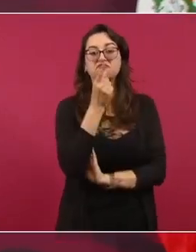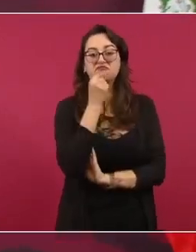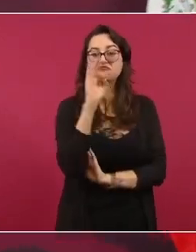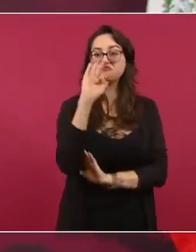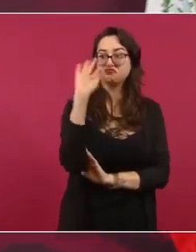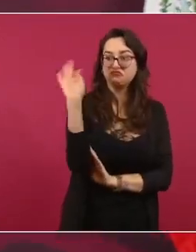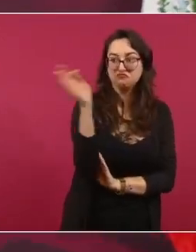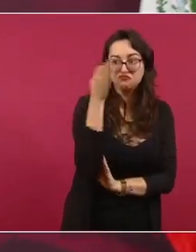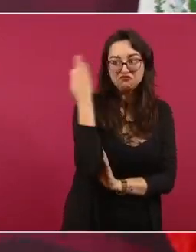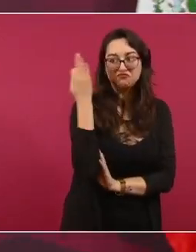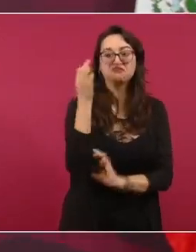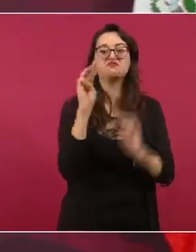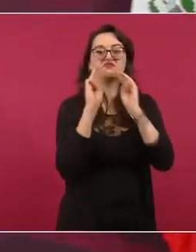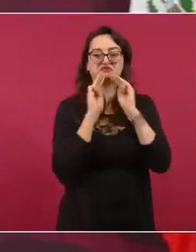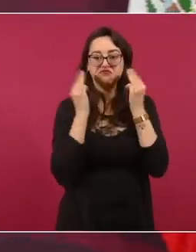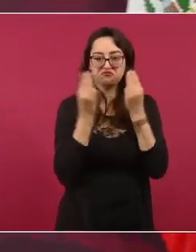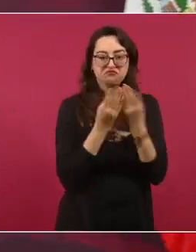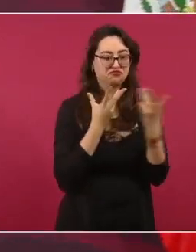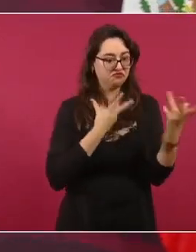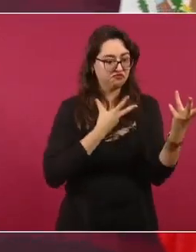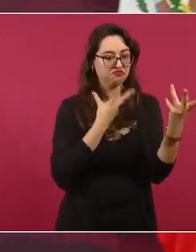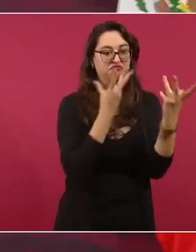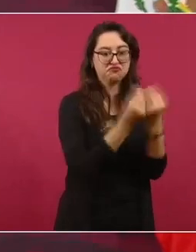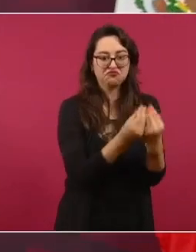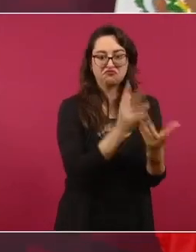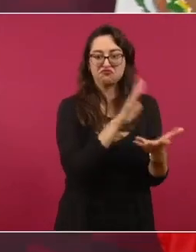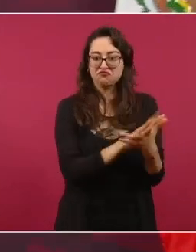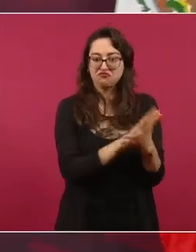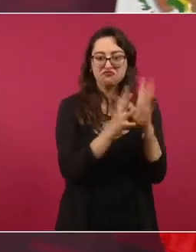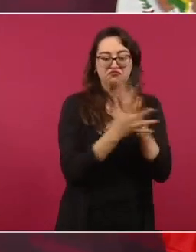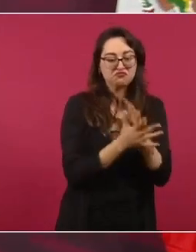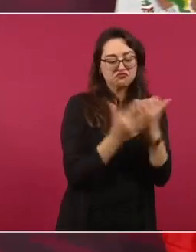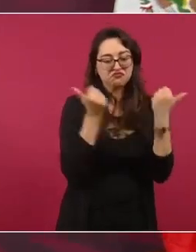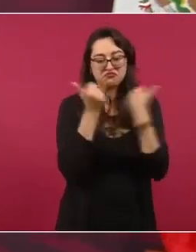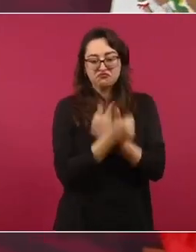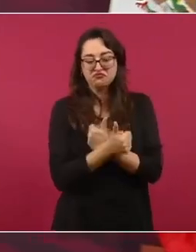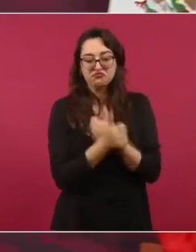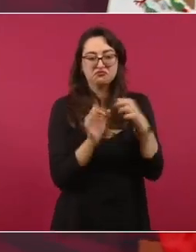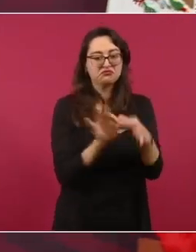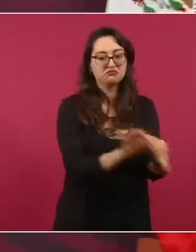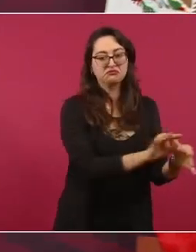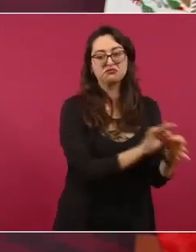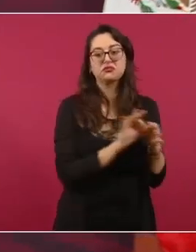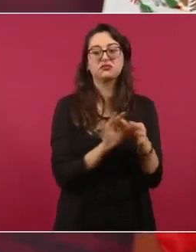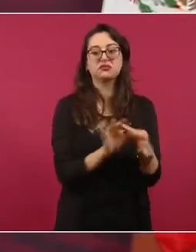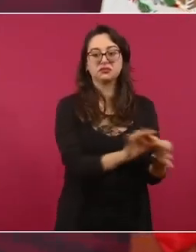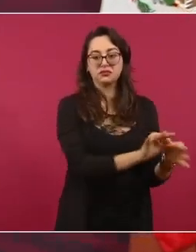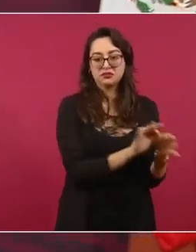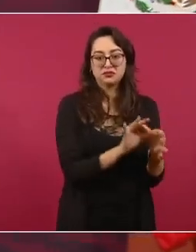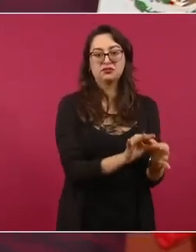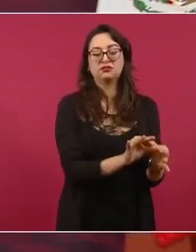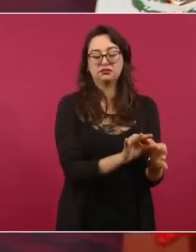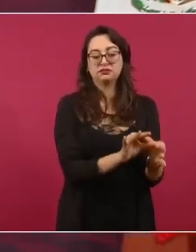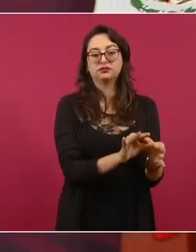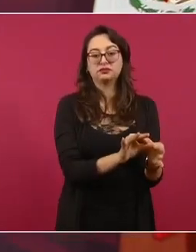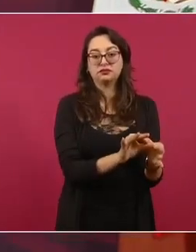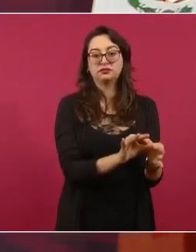se establecieron las relaciones de complicidad con